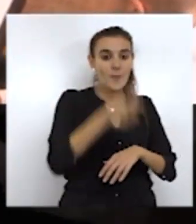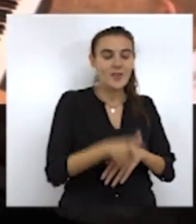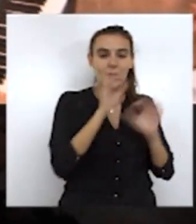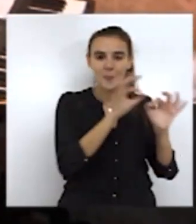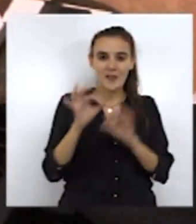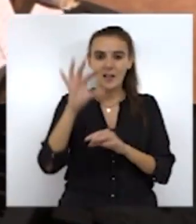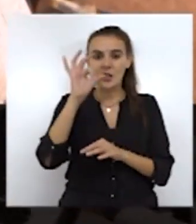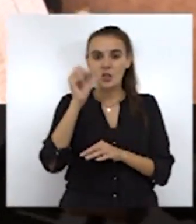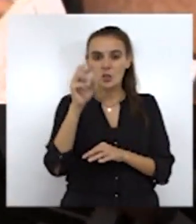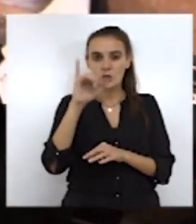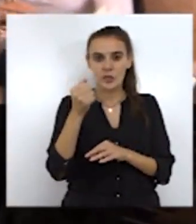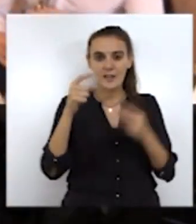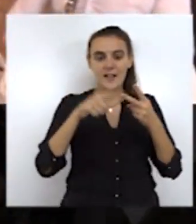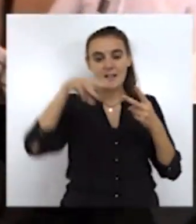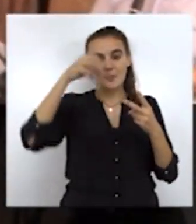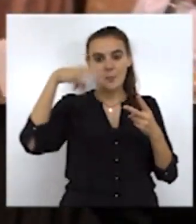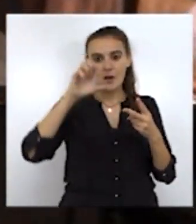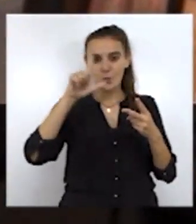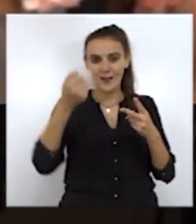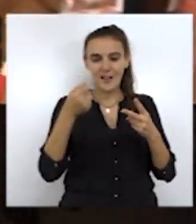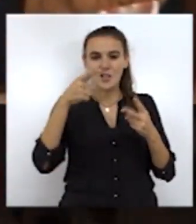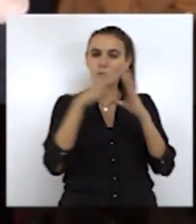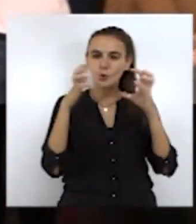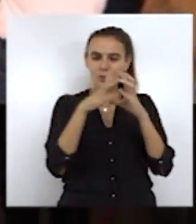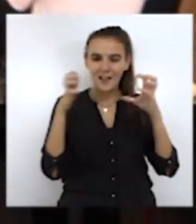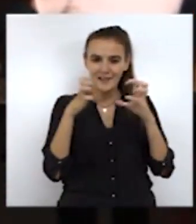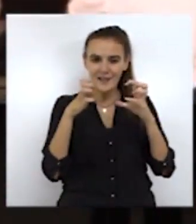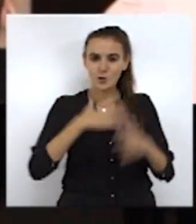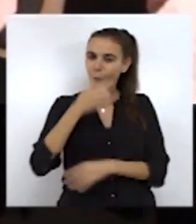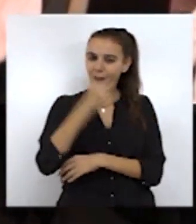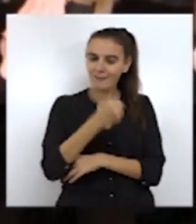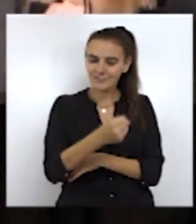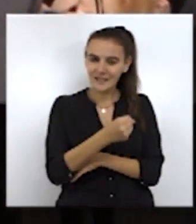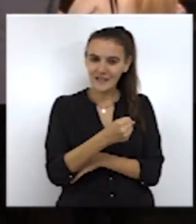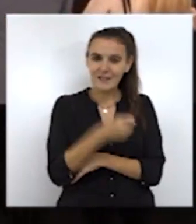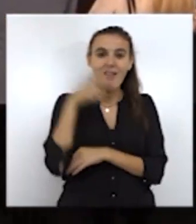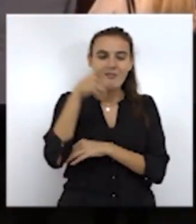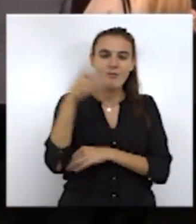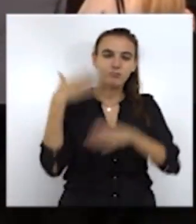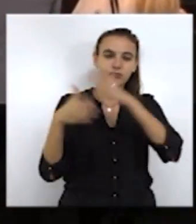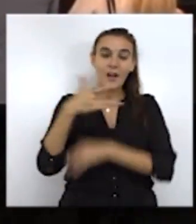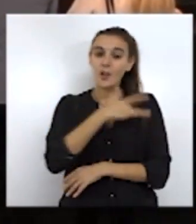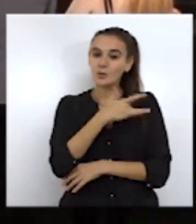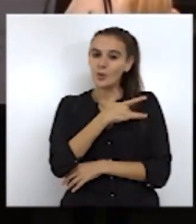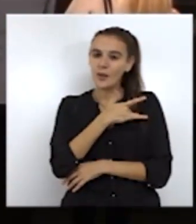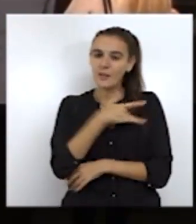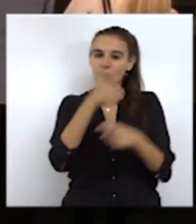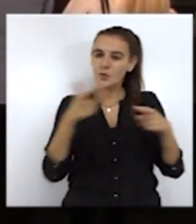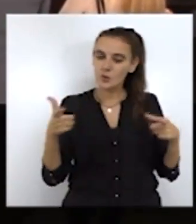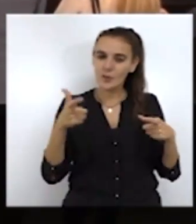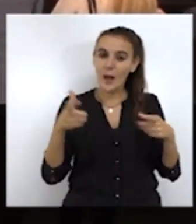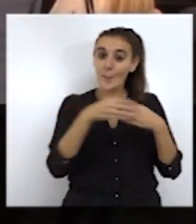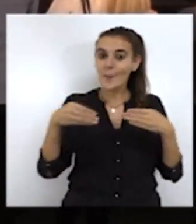título póstumo, Soraya Mohamed y Manuela Gómez, su coraje, su carácter excepcional y la huella que dejaron en los corazones de sus